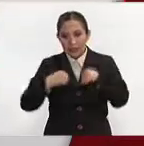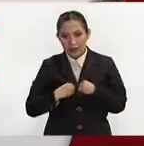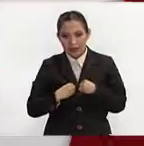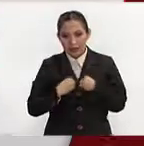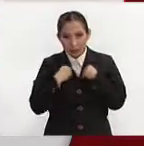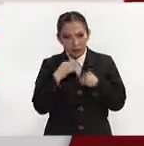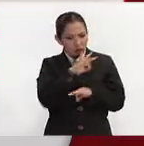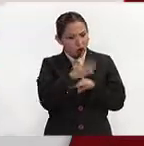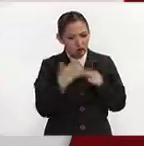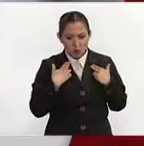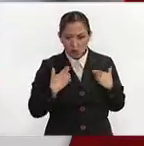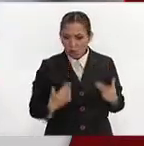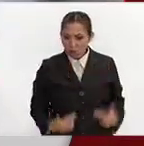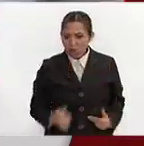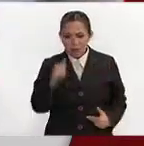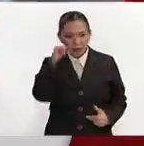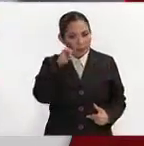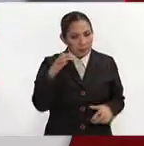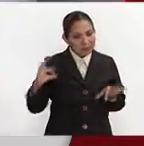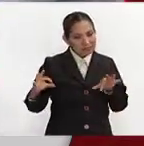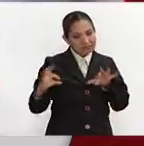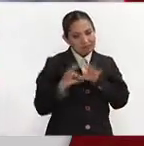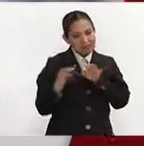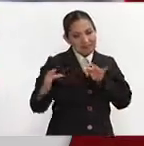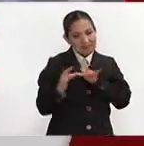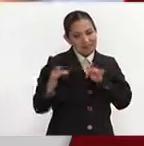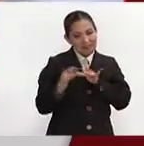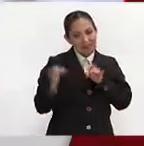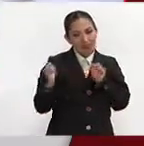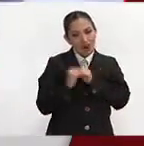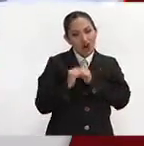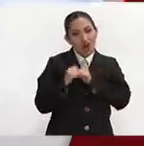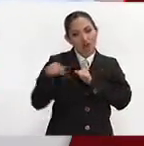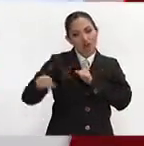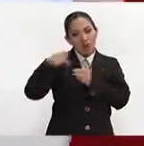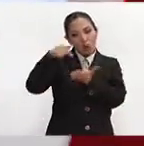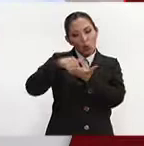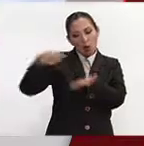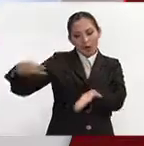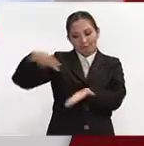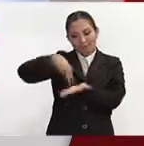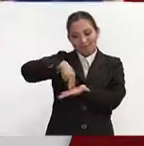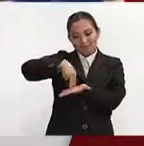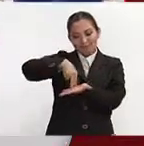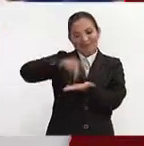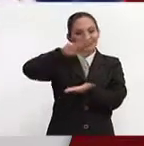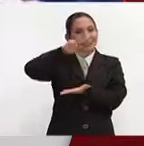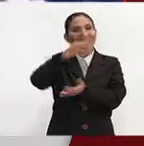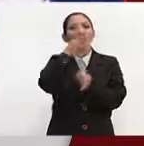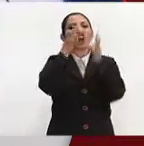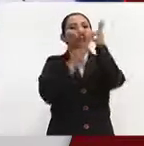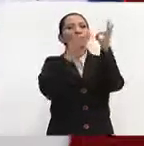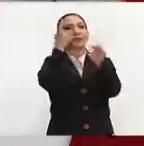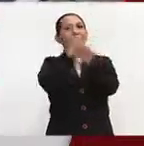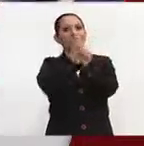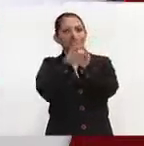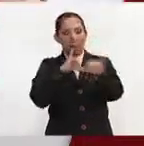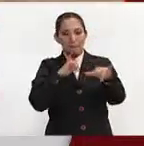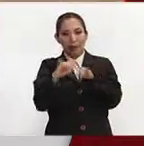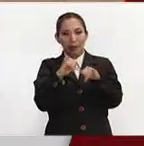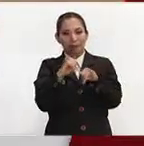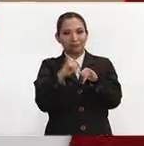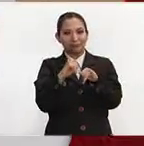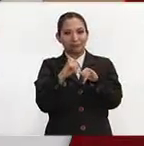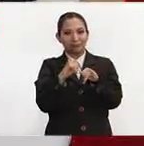del ser humano está referida a un punto sobre la Tierra. Hoy vemos los noticieros y lo primero que vemos es el mapa.